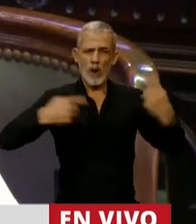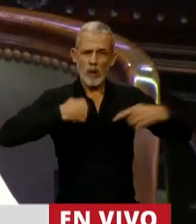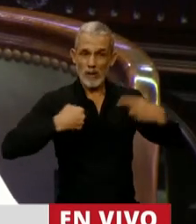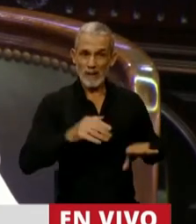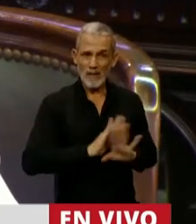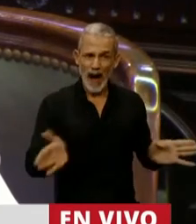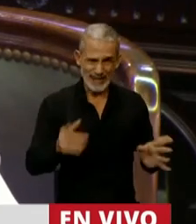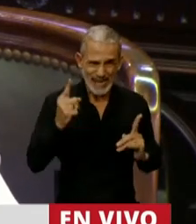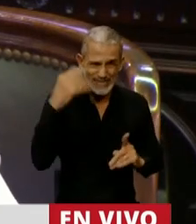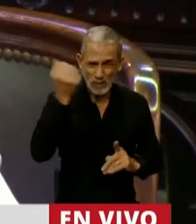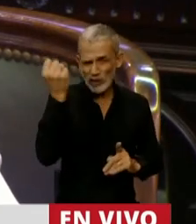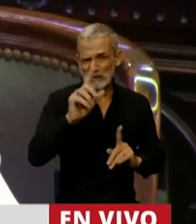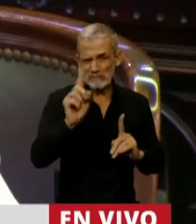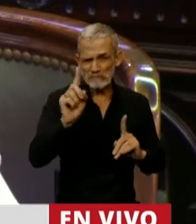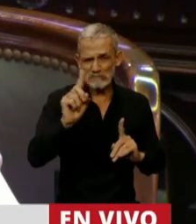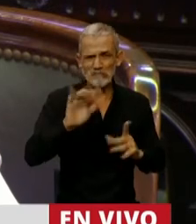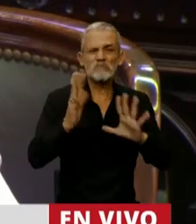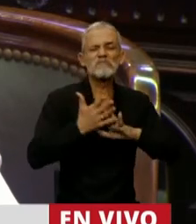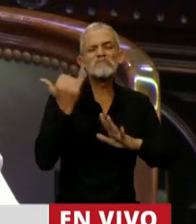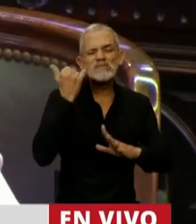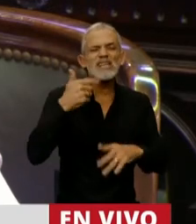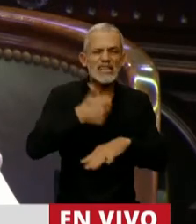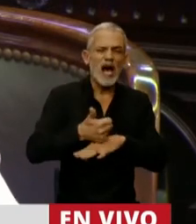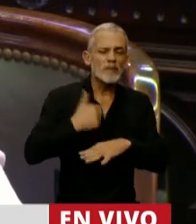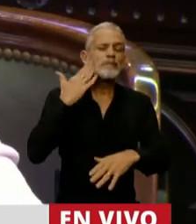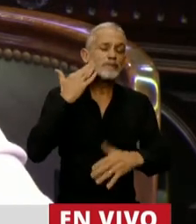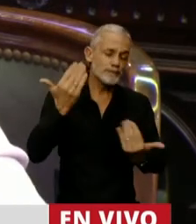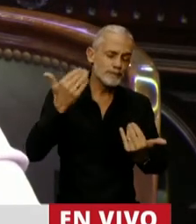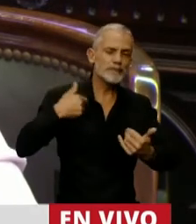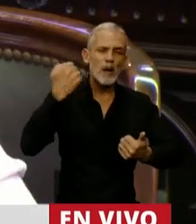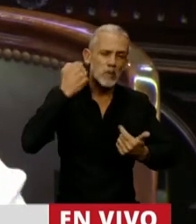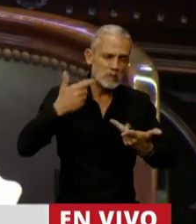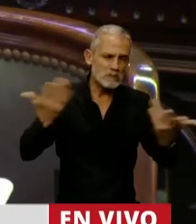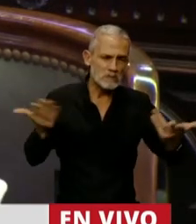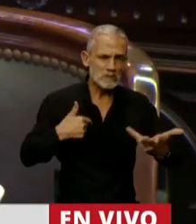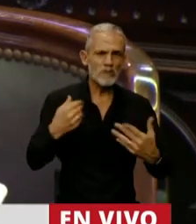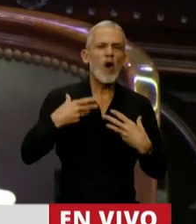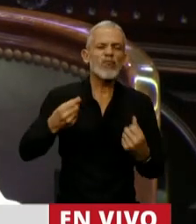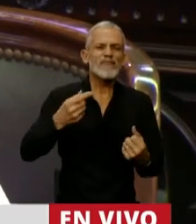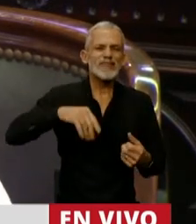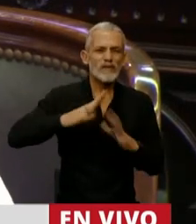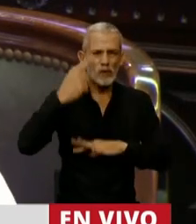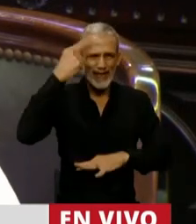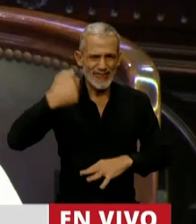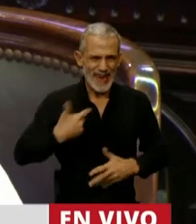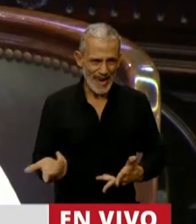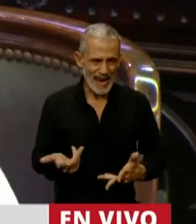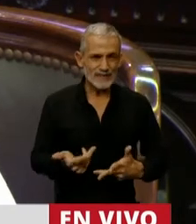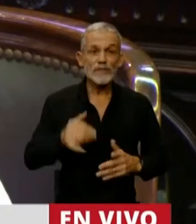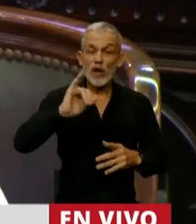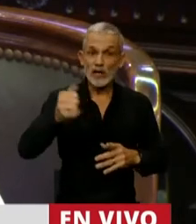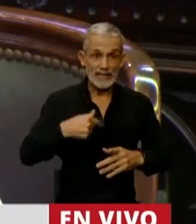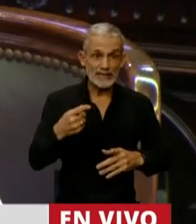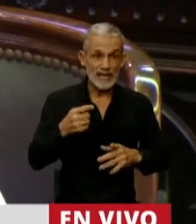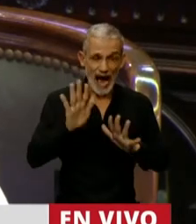tampoco es lo importante. De alguna manera estamos acá para eso, para dar el debate y defender nuestras ideas. Lo que